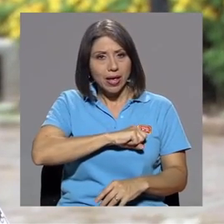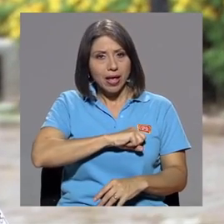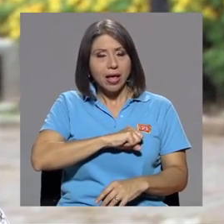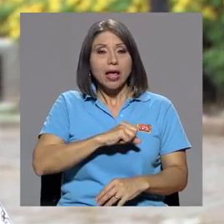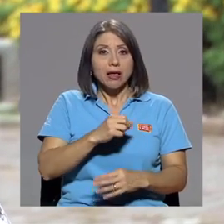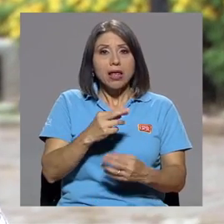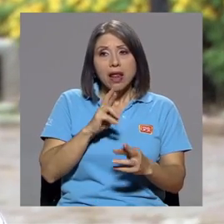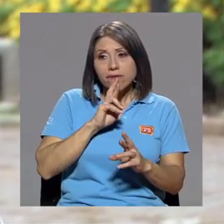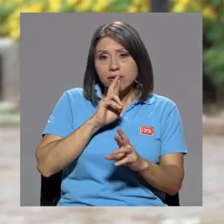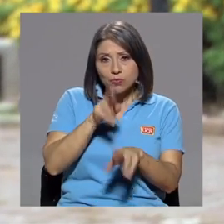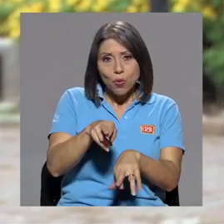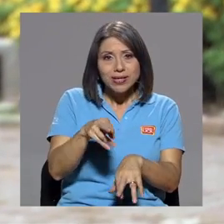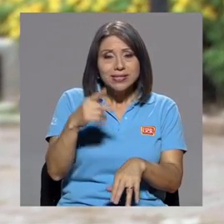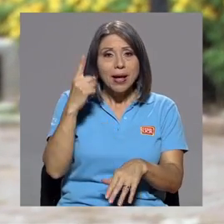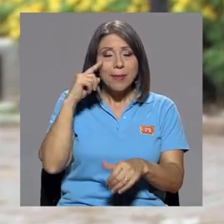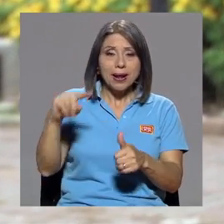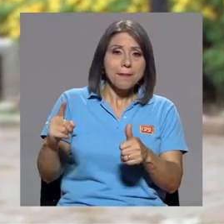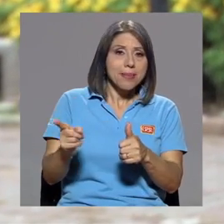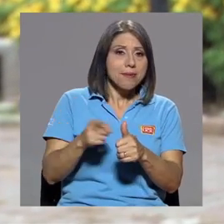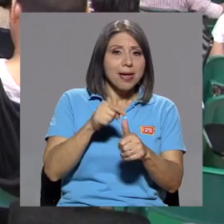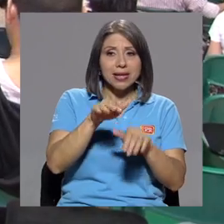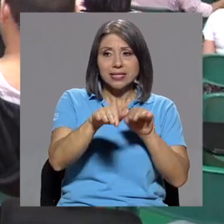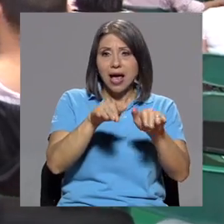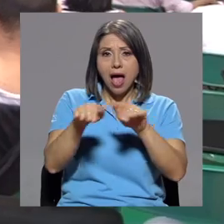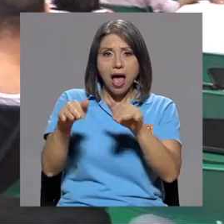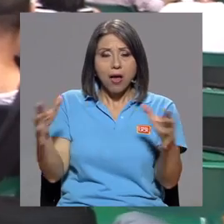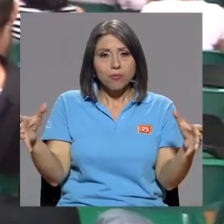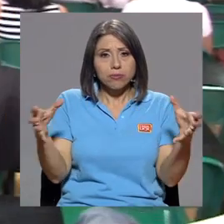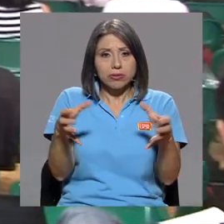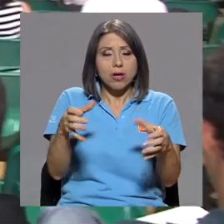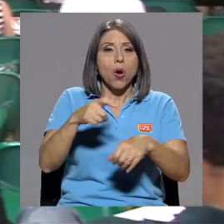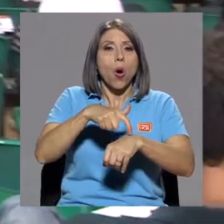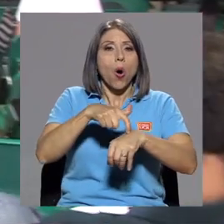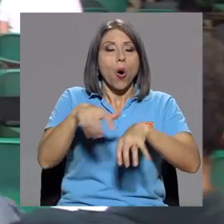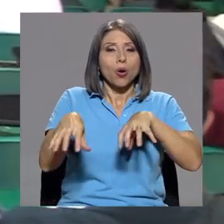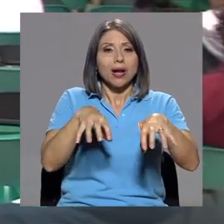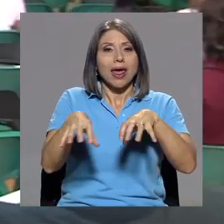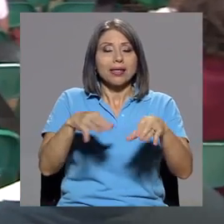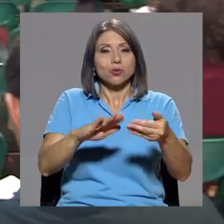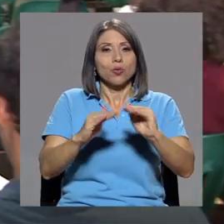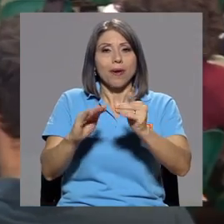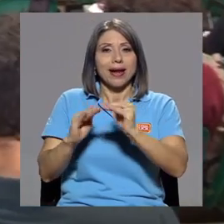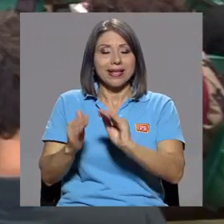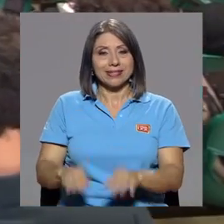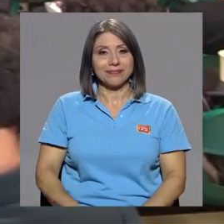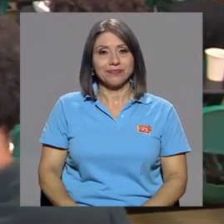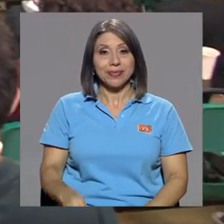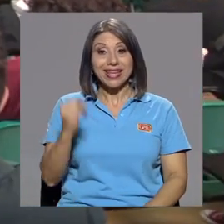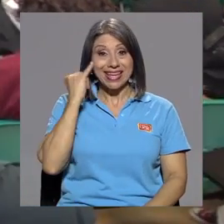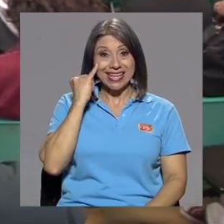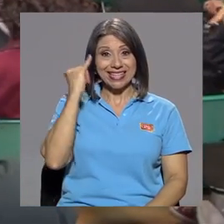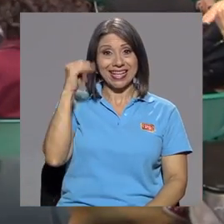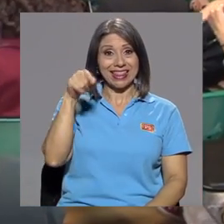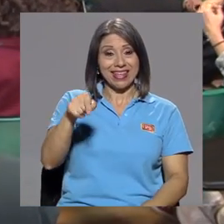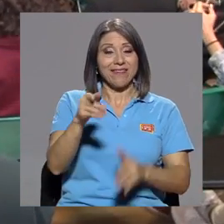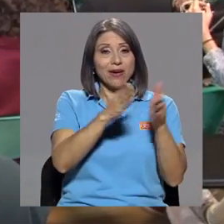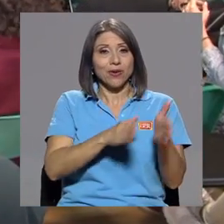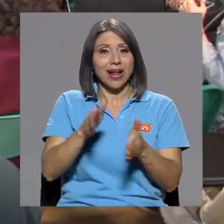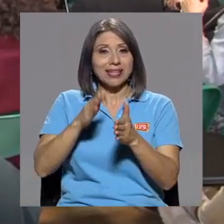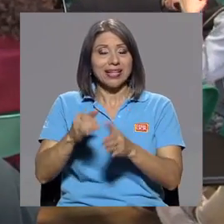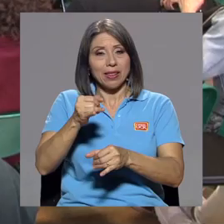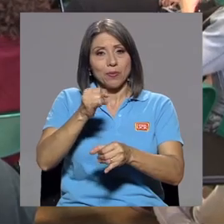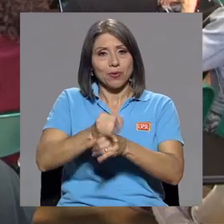respuesta que han tenido a esta primera convocatoria de jornadas urbanas. La iniciativa es organizada por el